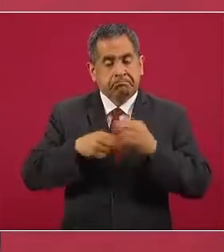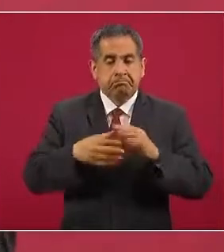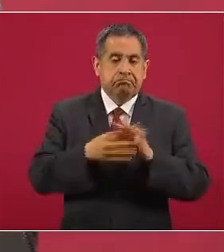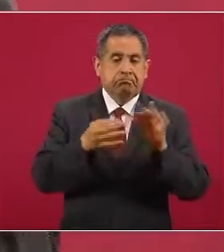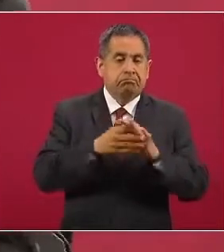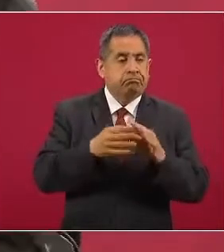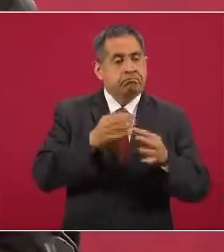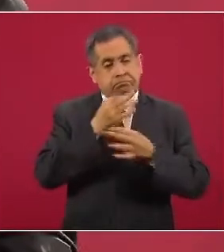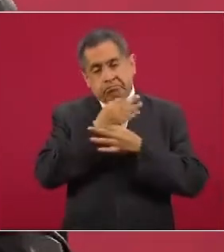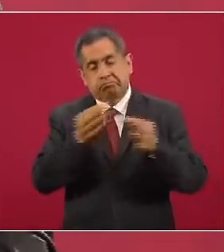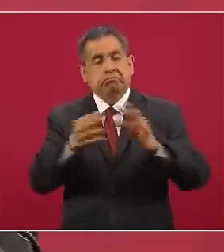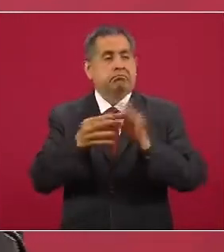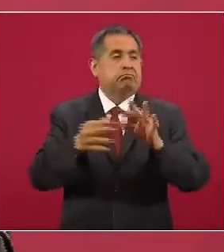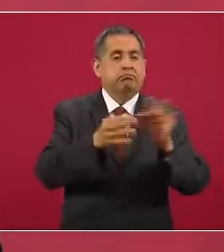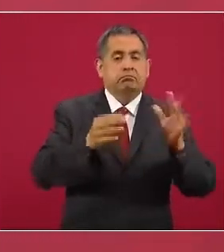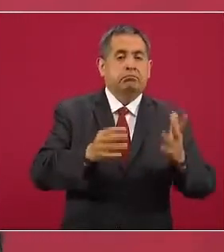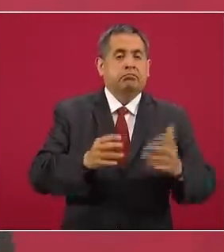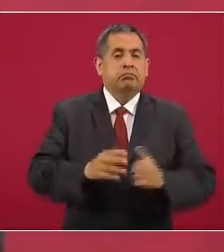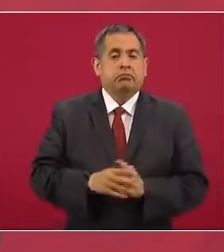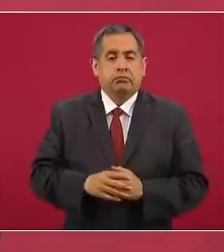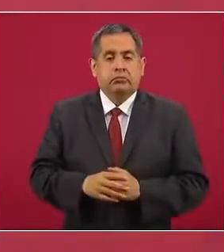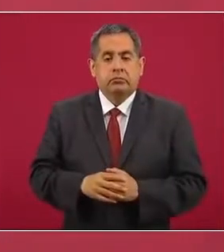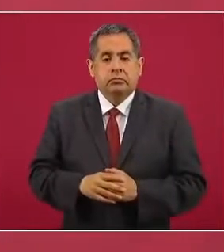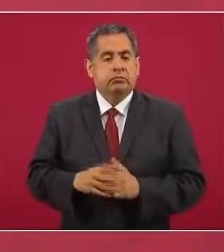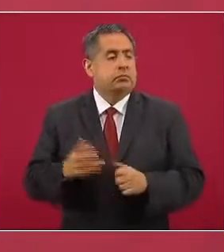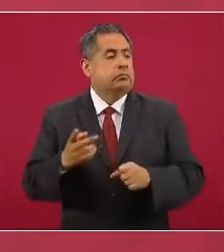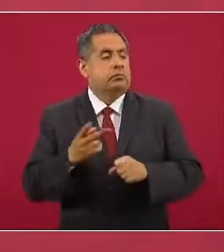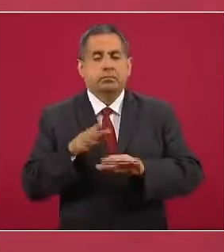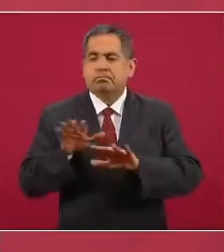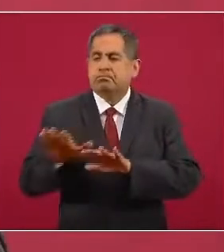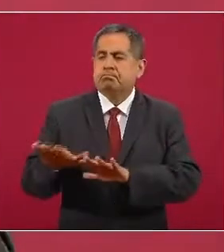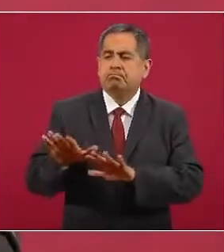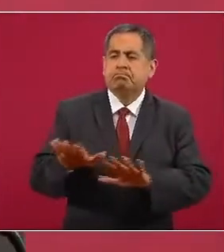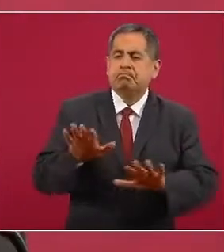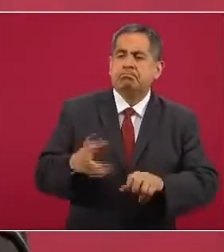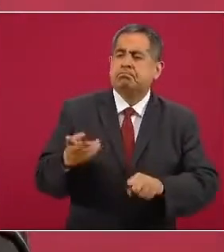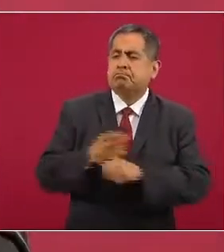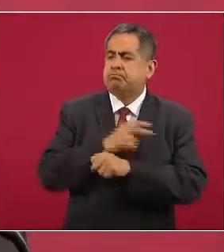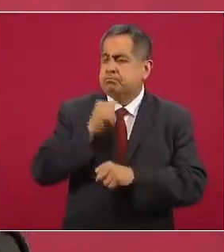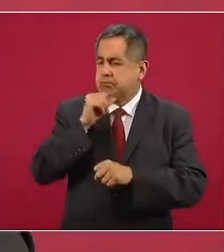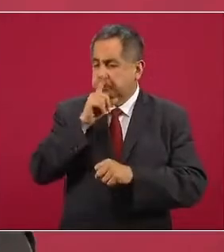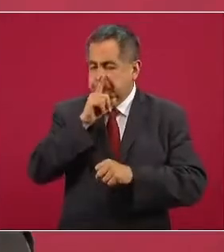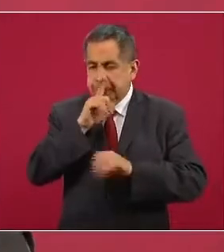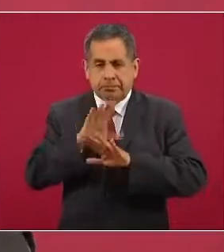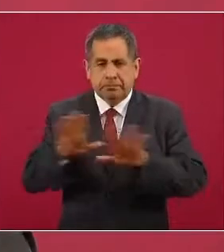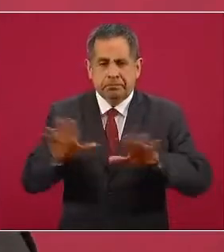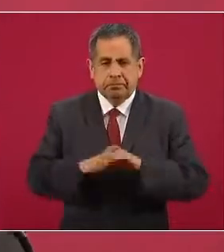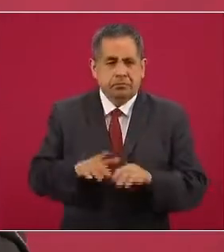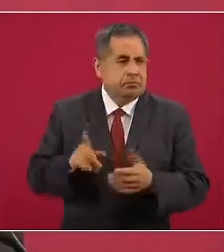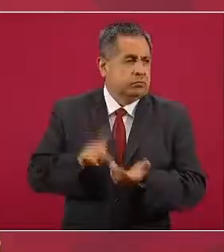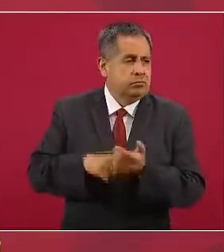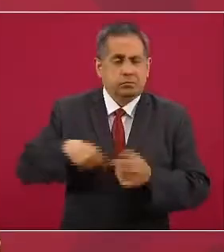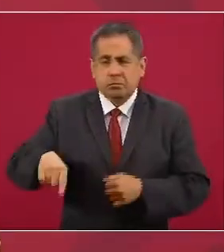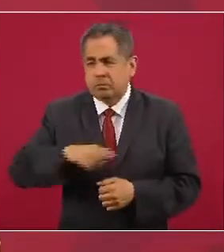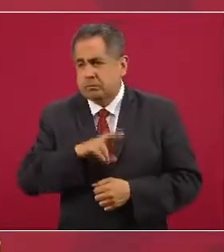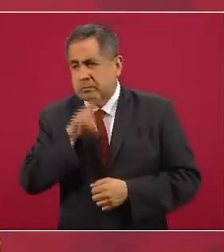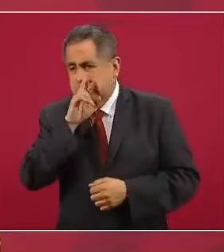a decir, no va a pasar nada, no hay nada que temer,